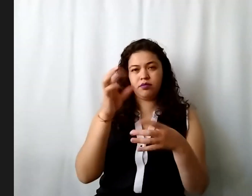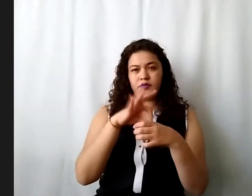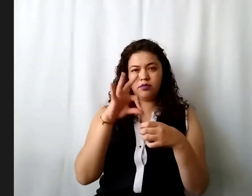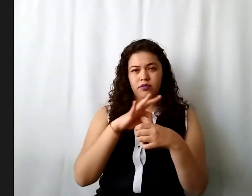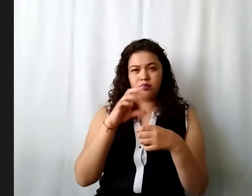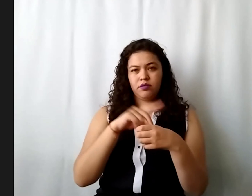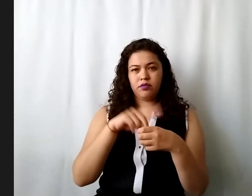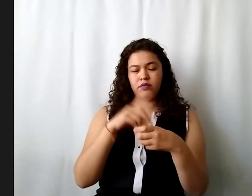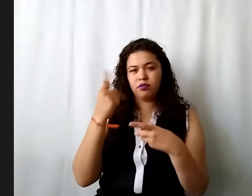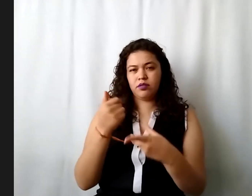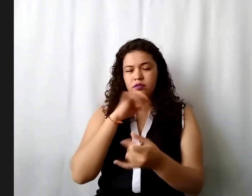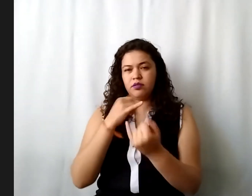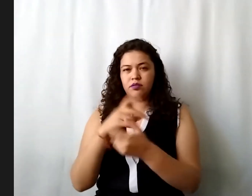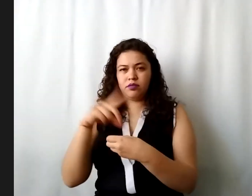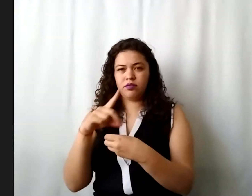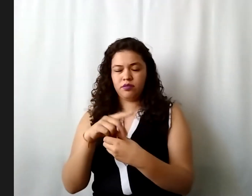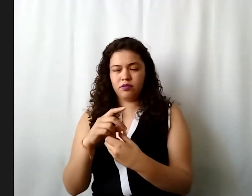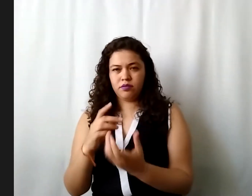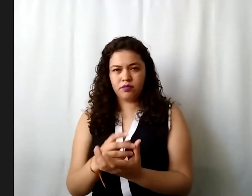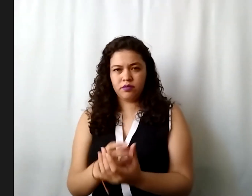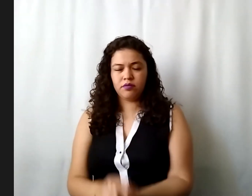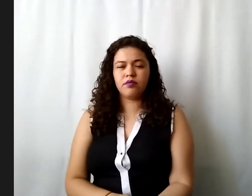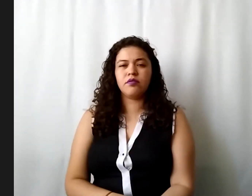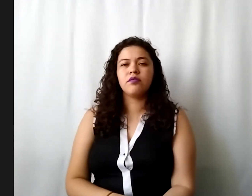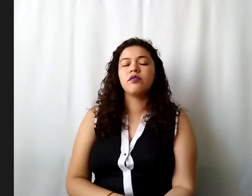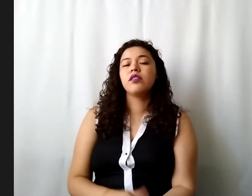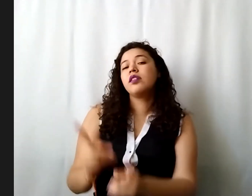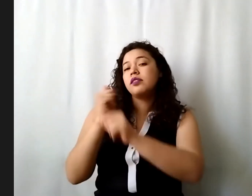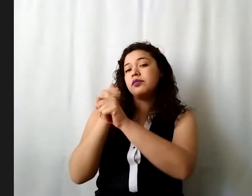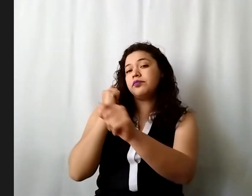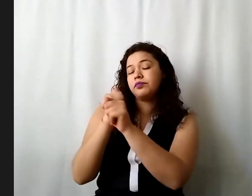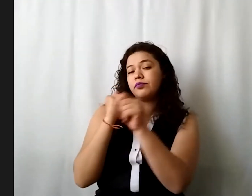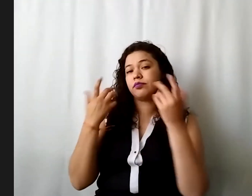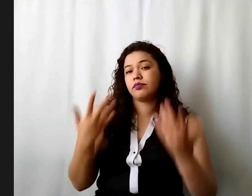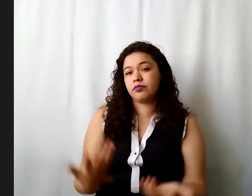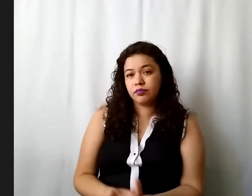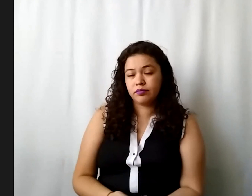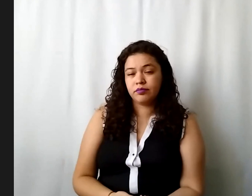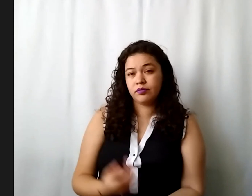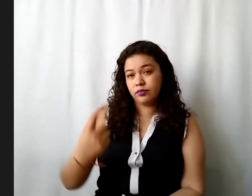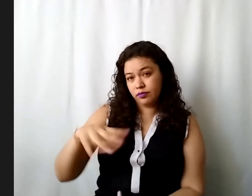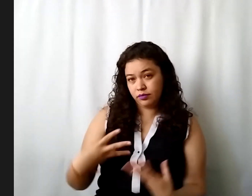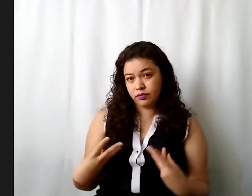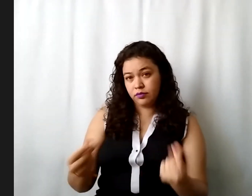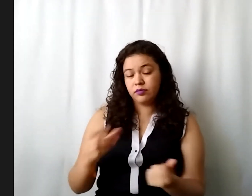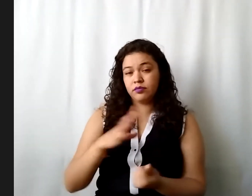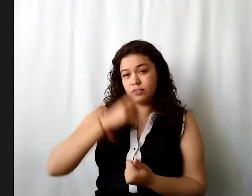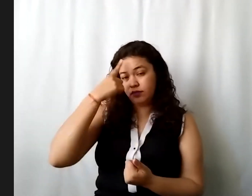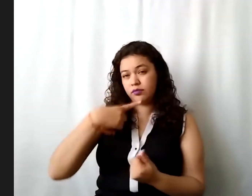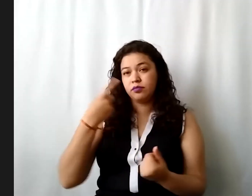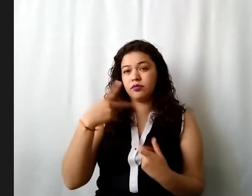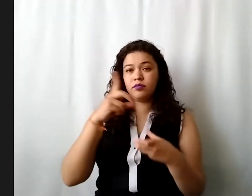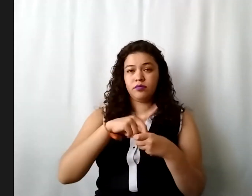incluye en ese rubro de donativo? el transporte o sea si ustedes tienen sus gastos para entregar sus